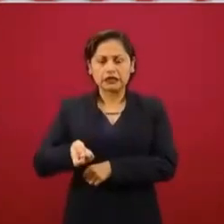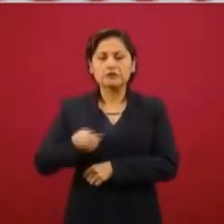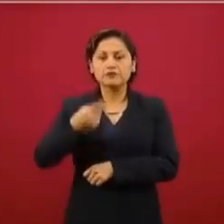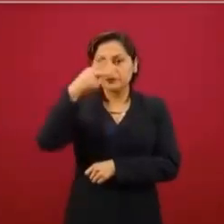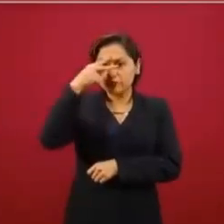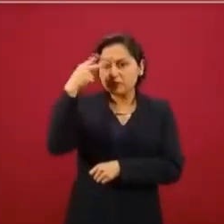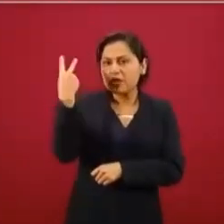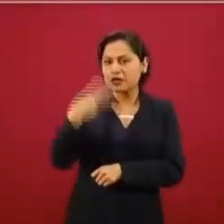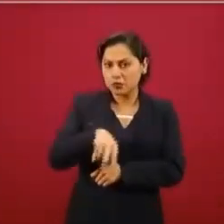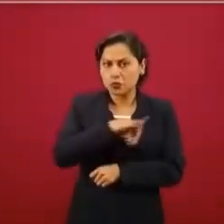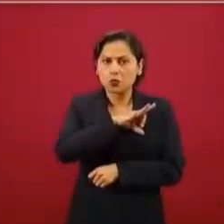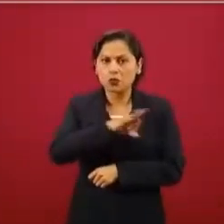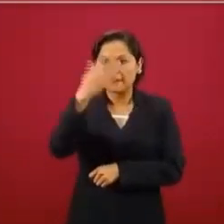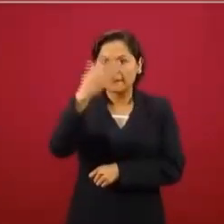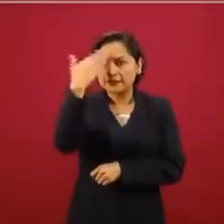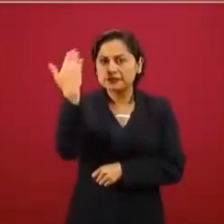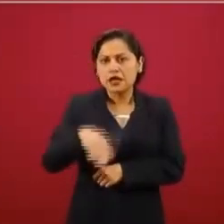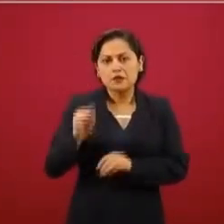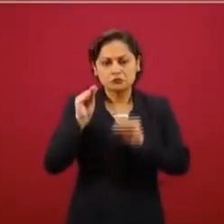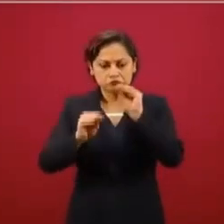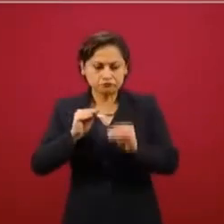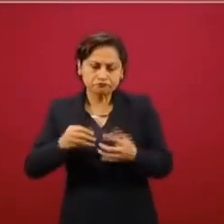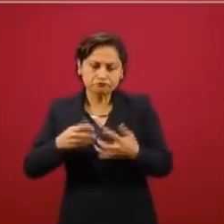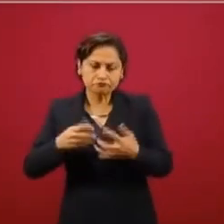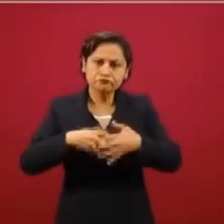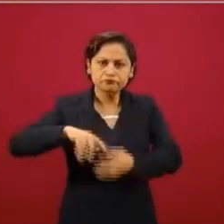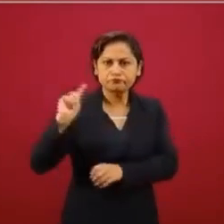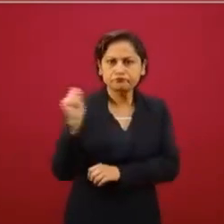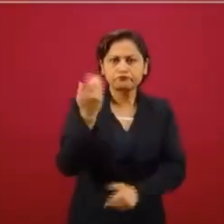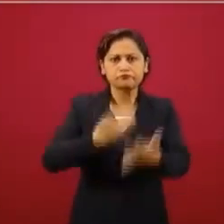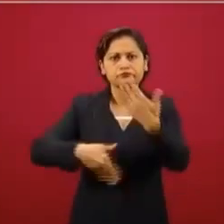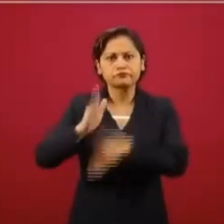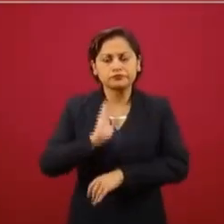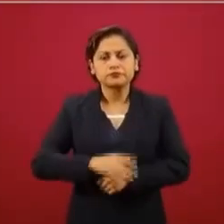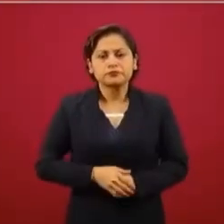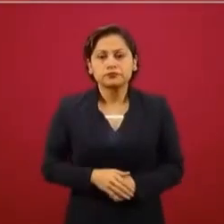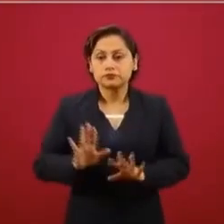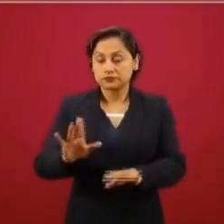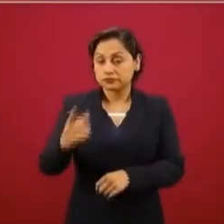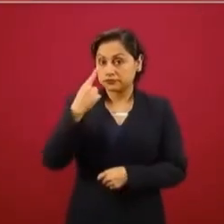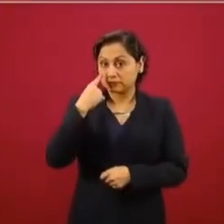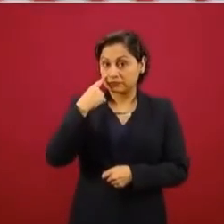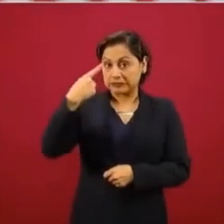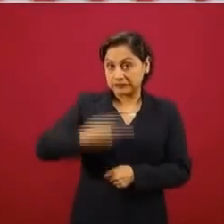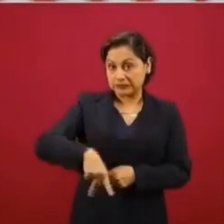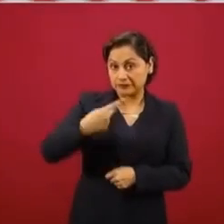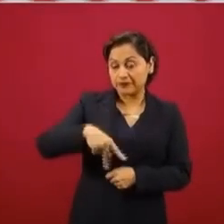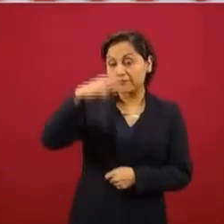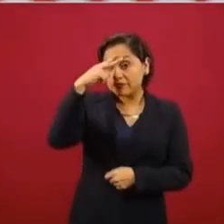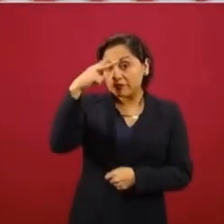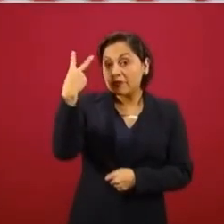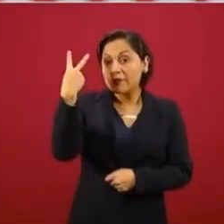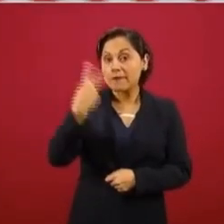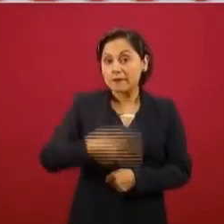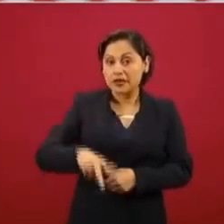cabo sus avances tecnológicos. Y también concluyo diciendo esto. Somos el único país de América Latina participando